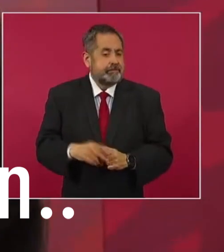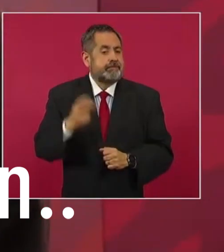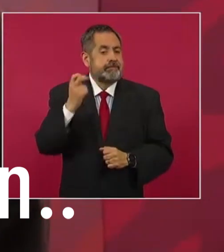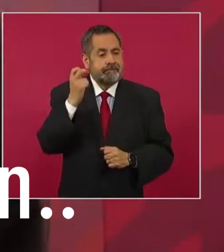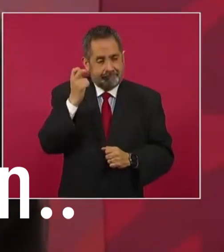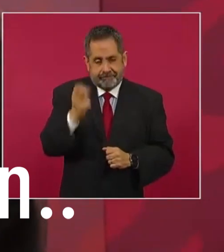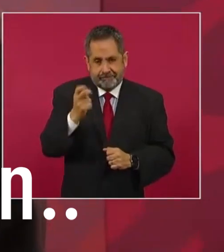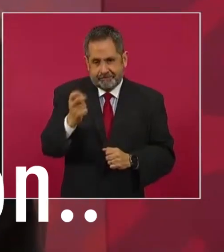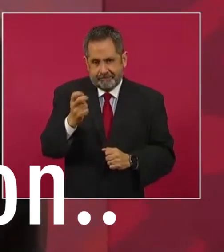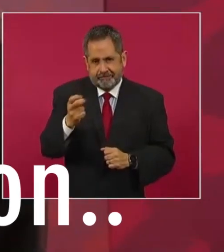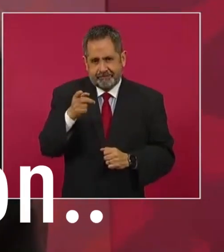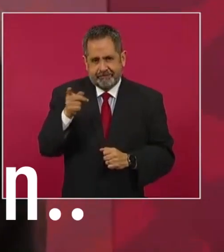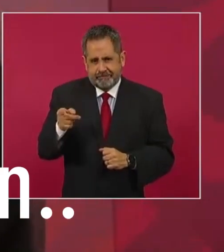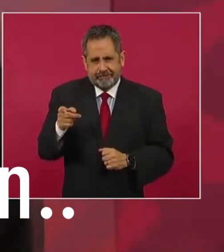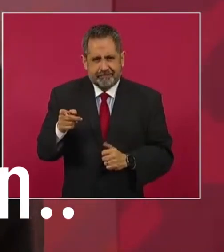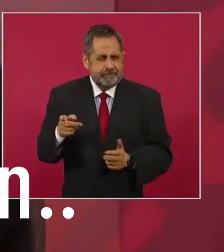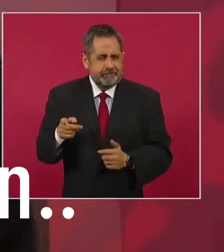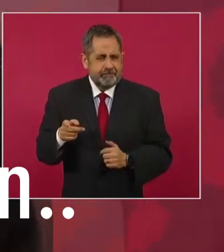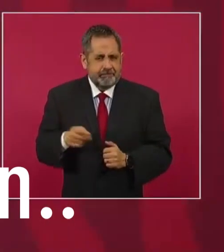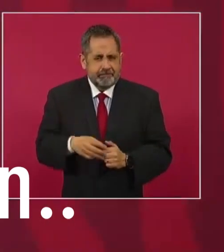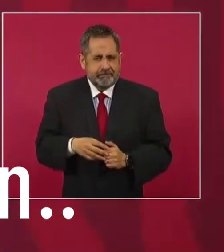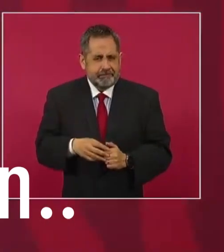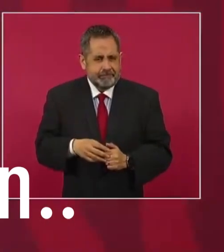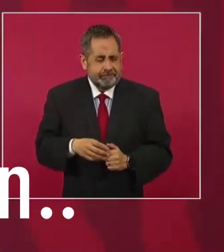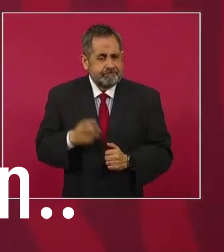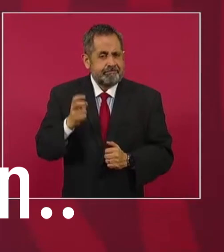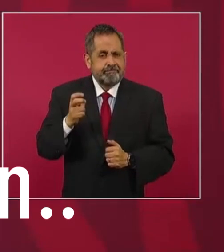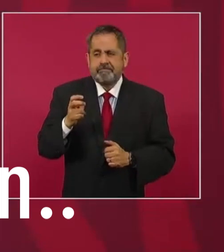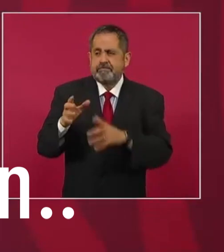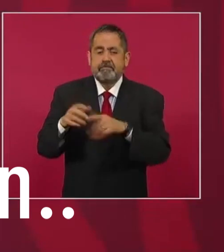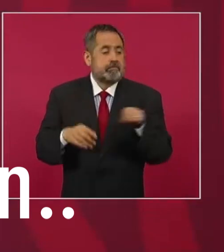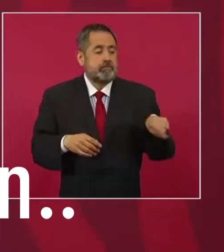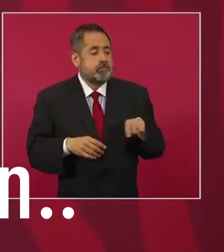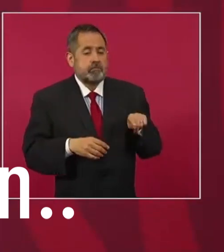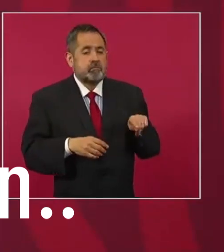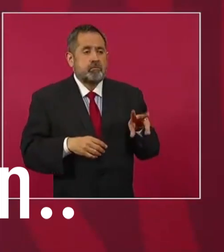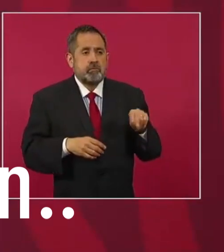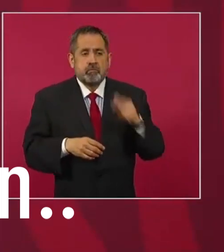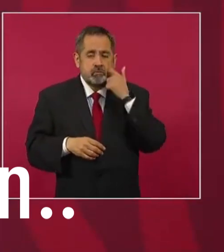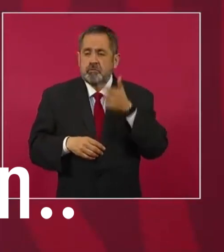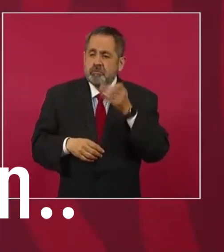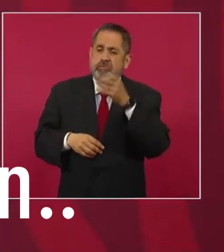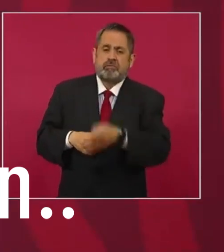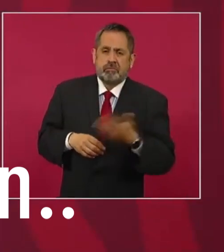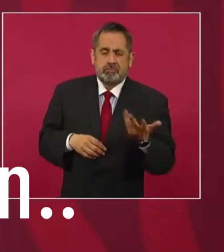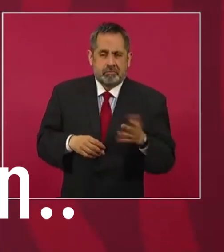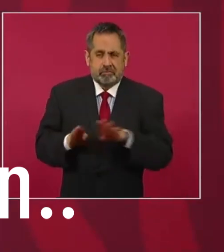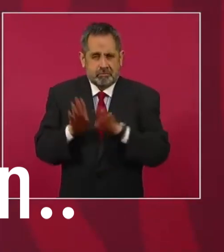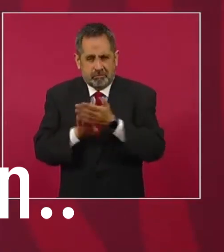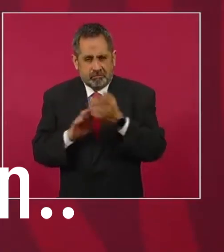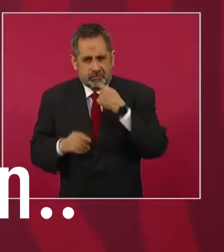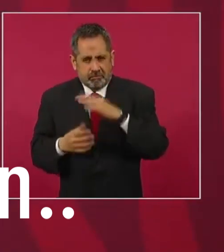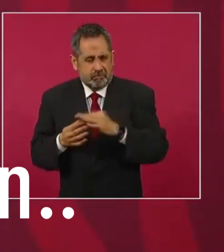quieren aceptar los intelectuales orgánicos, los que antes